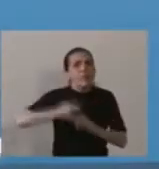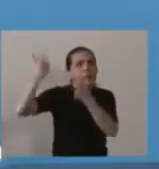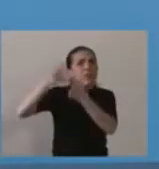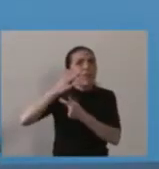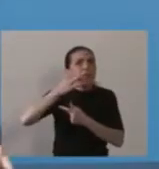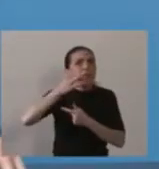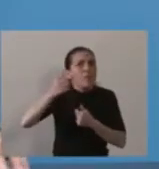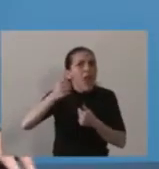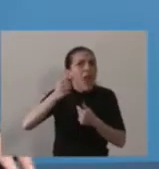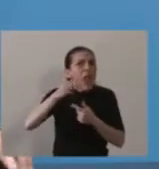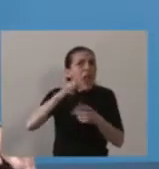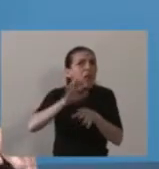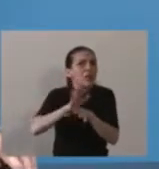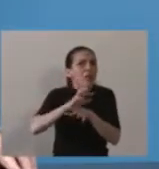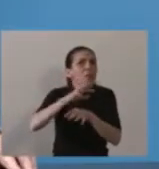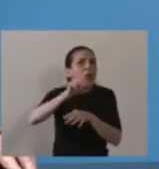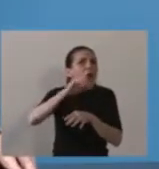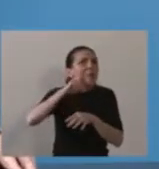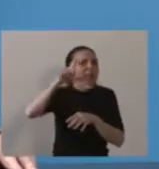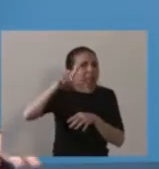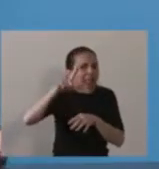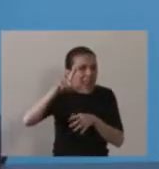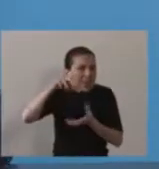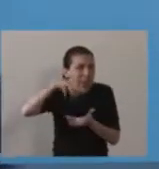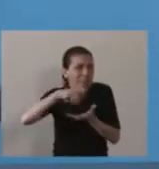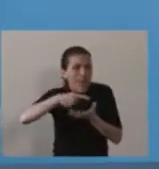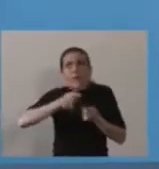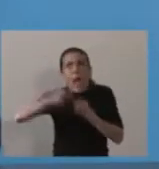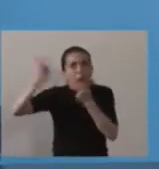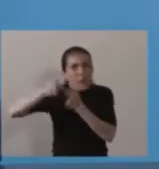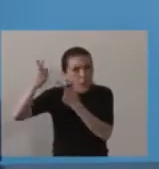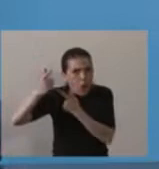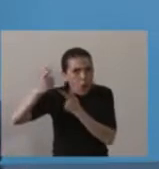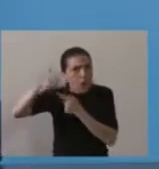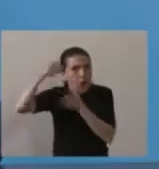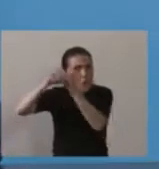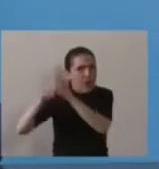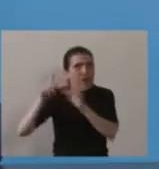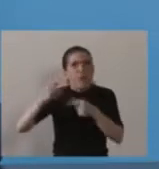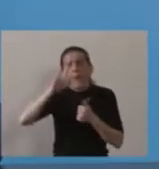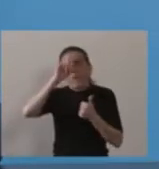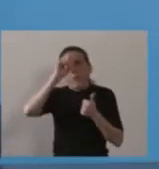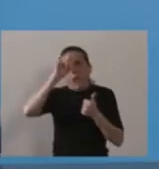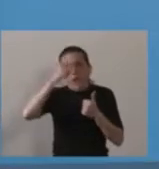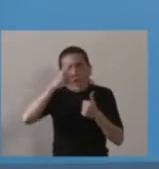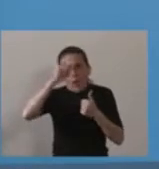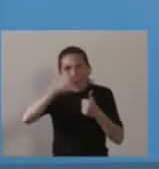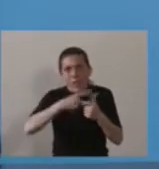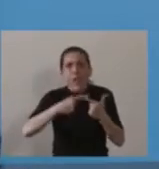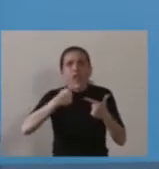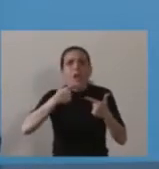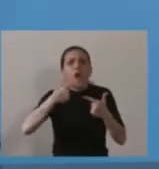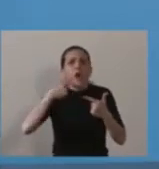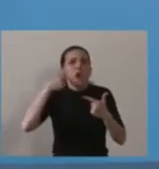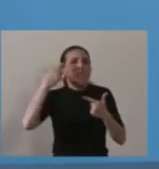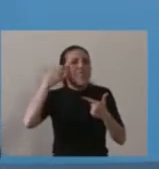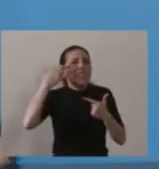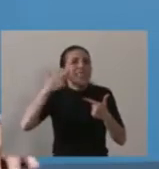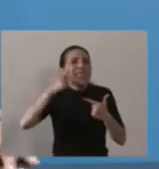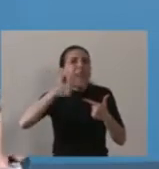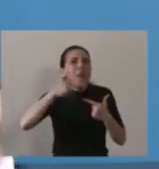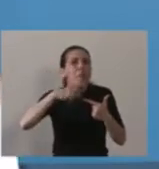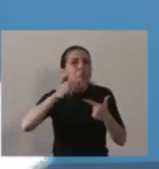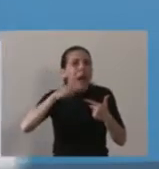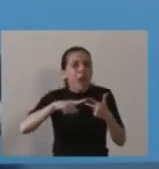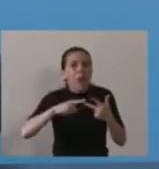Promiel a través de una empresa de Promiel. Tiene sedes en Montevideo, en San Pablo y Asunción, se darán cuenta de la magnitud de la empresa.